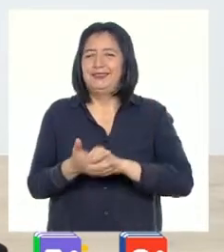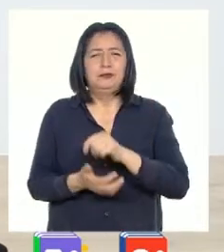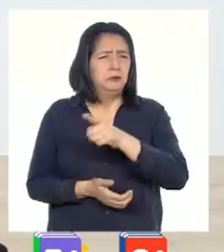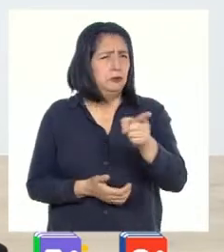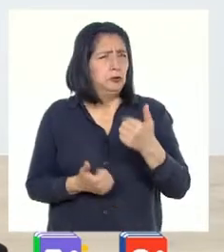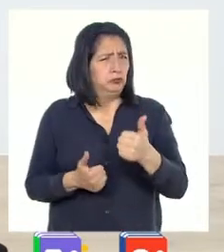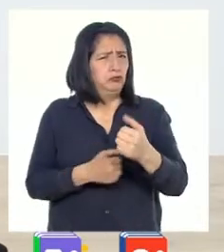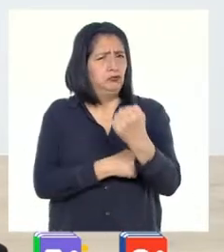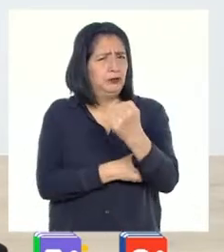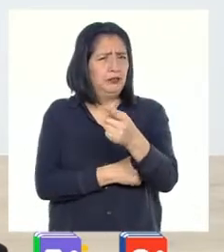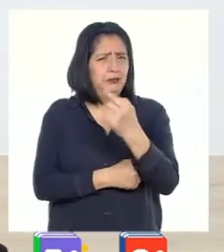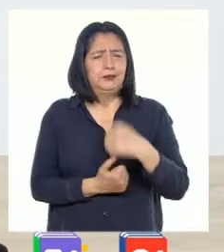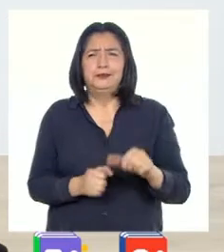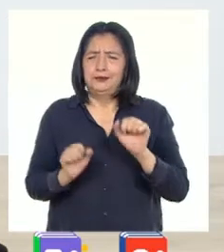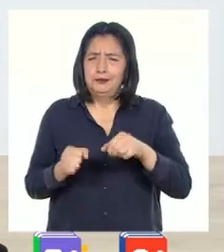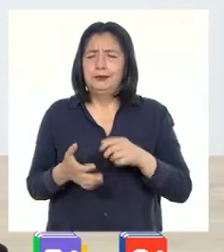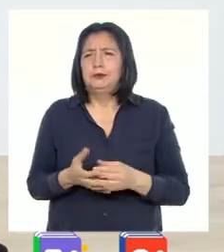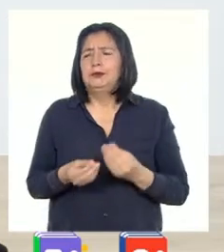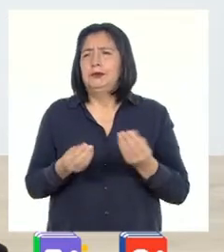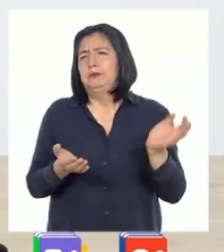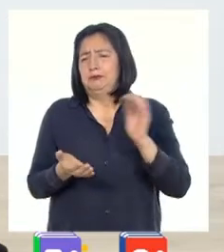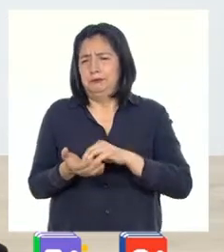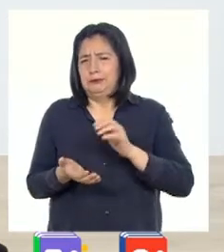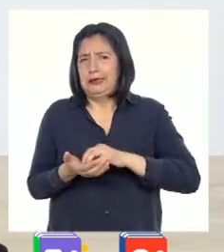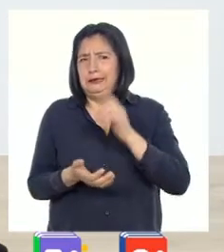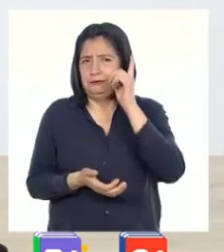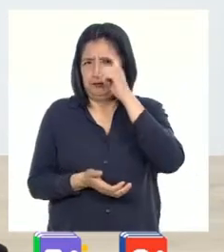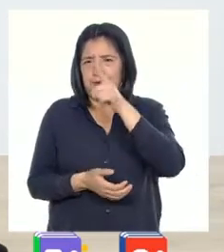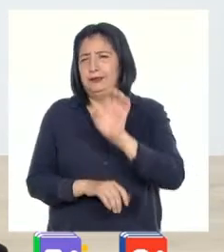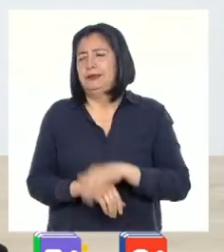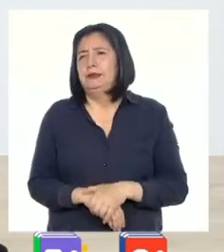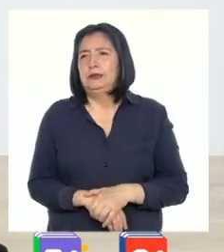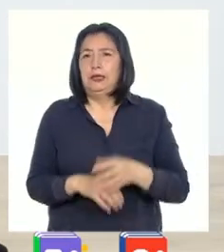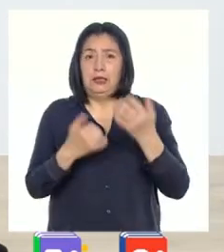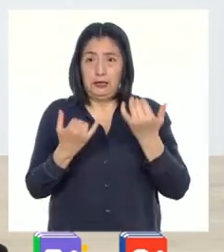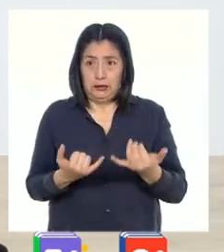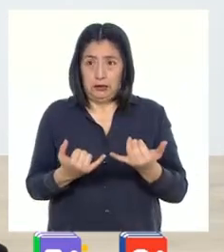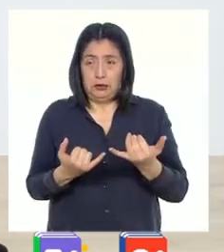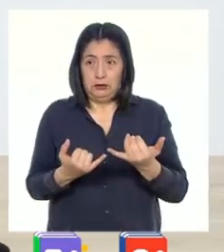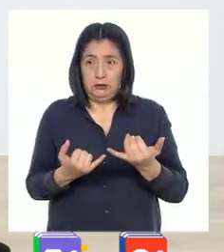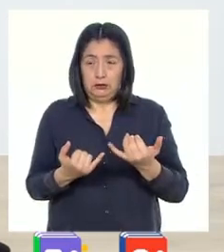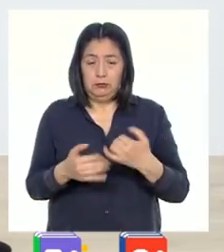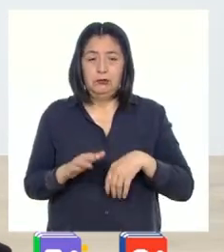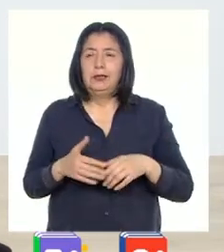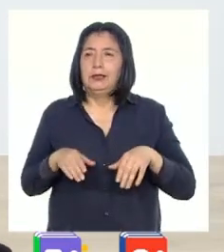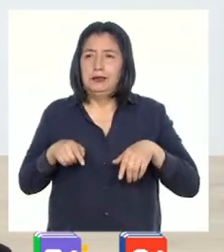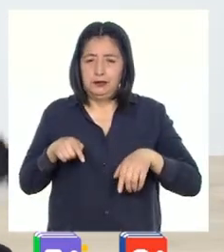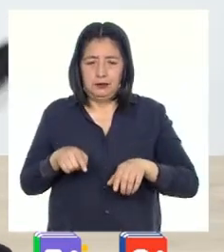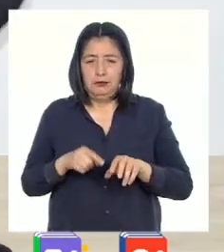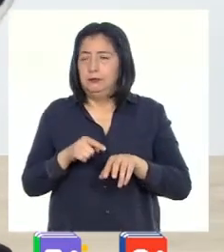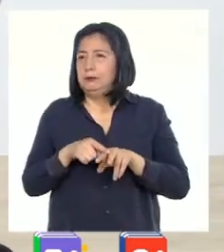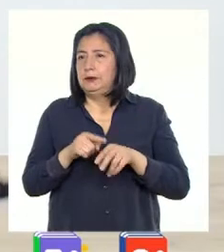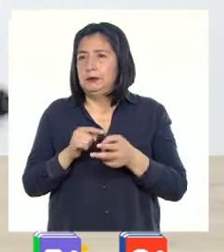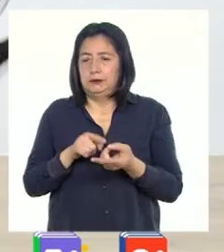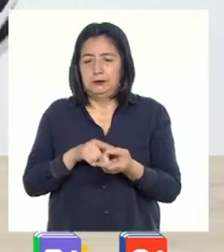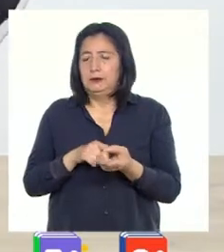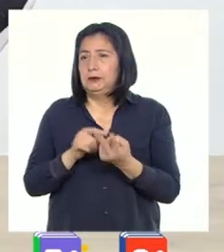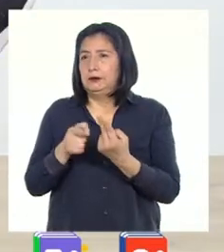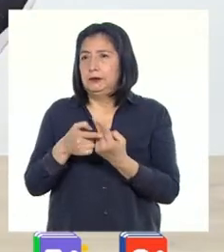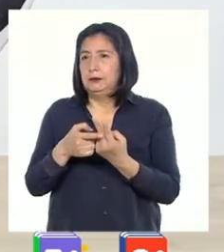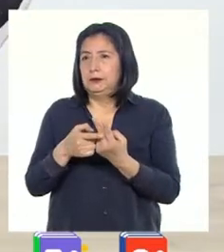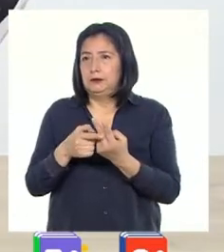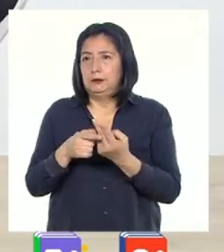Ustedes son muy fuertes. Así es que les voy a dar un poco más de dificultad. Subimos nuestras piernas alineadas con nuestras rodillas.